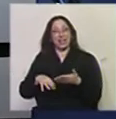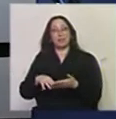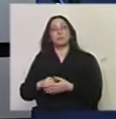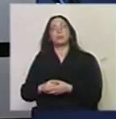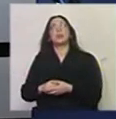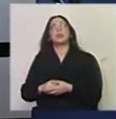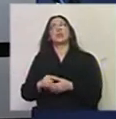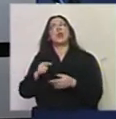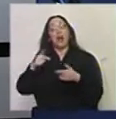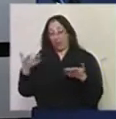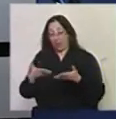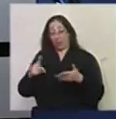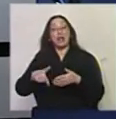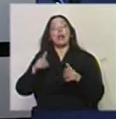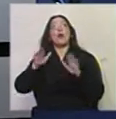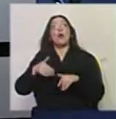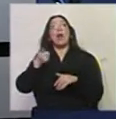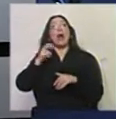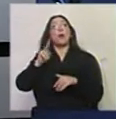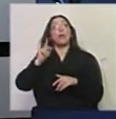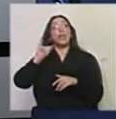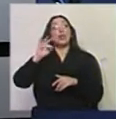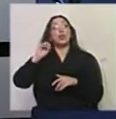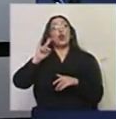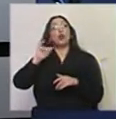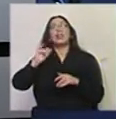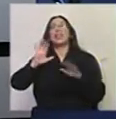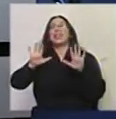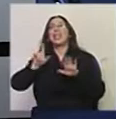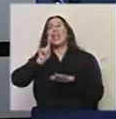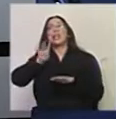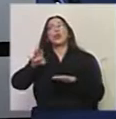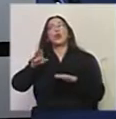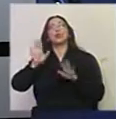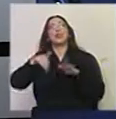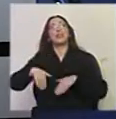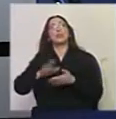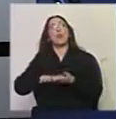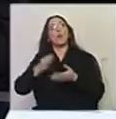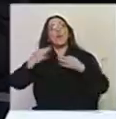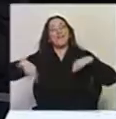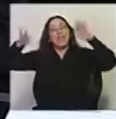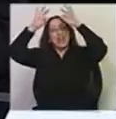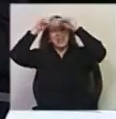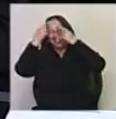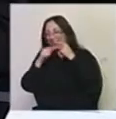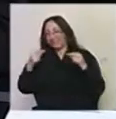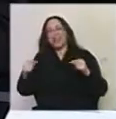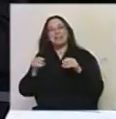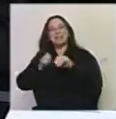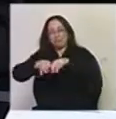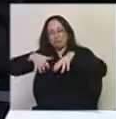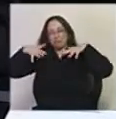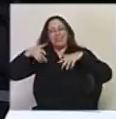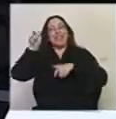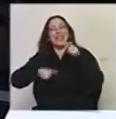Pero lo que está pasando en el auditorio es increíble. Por ejemplo, ver 10, 14 funciones del ballet nacional repletas de gente, la gente